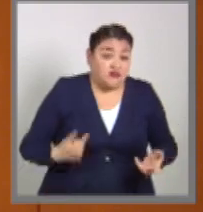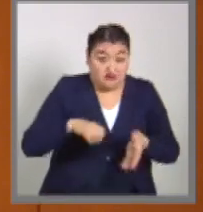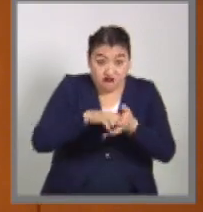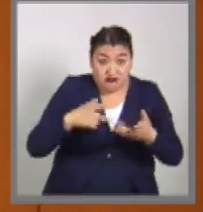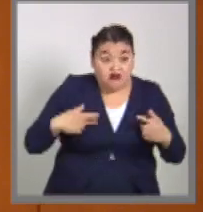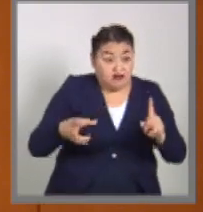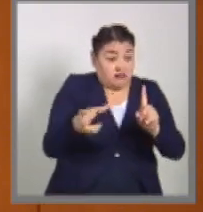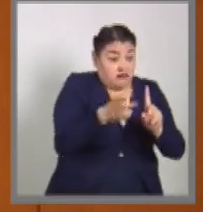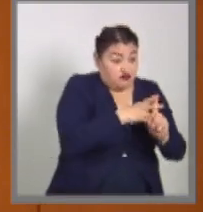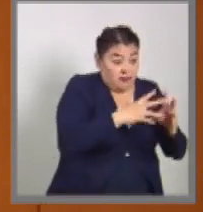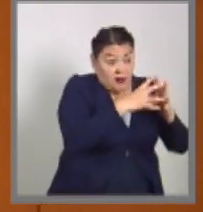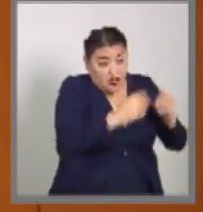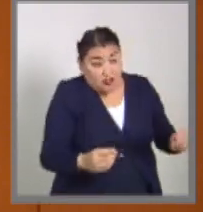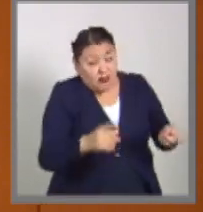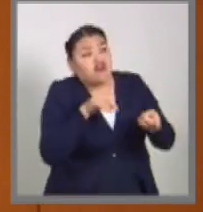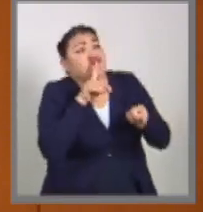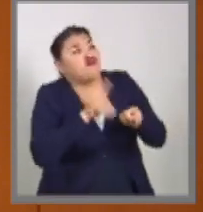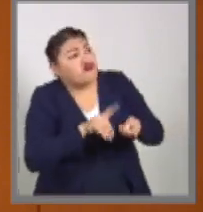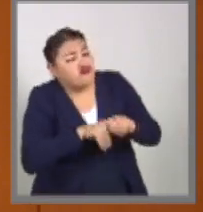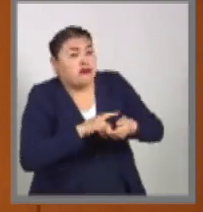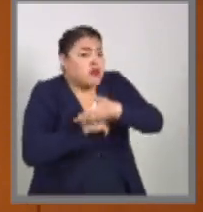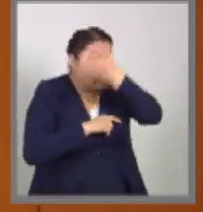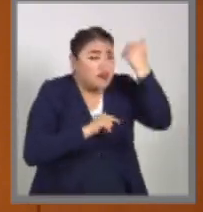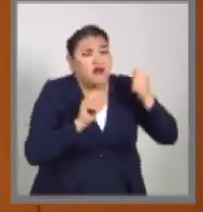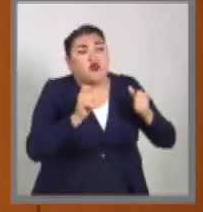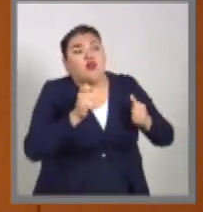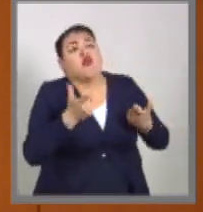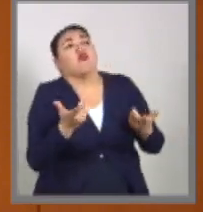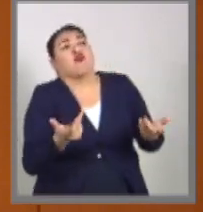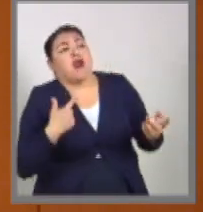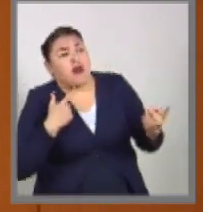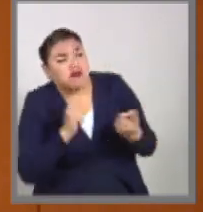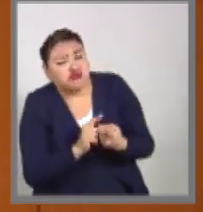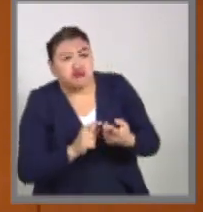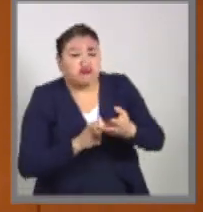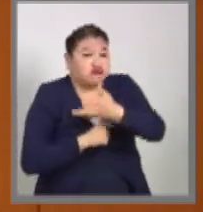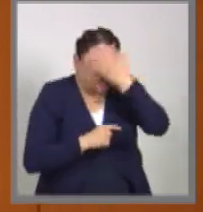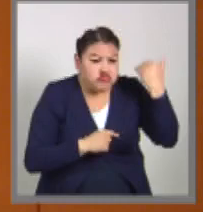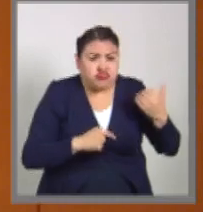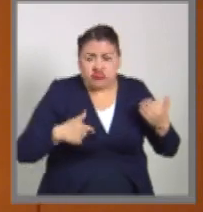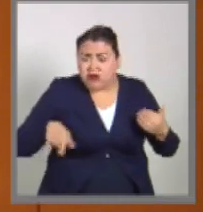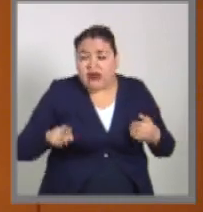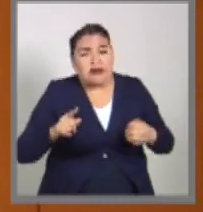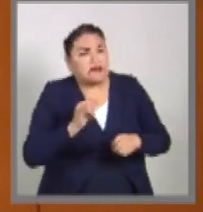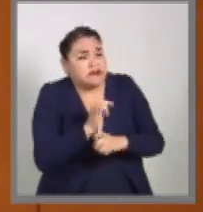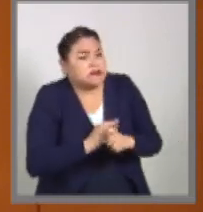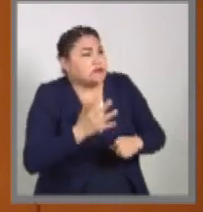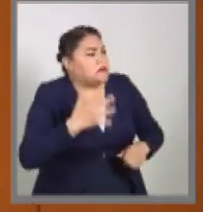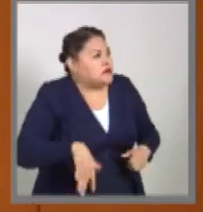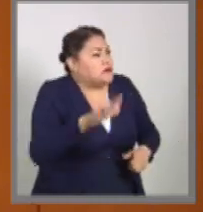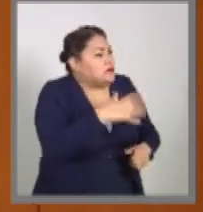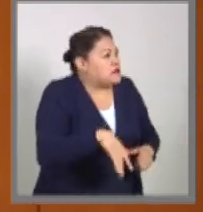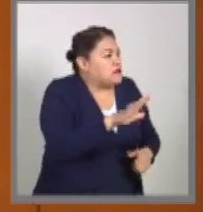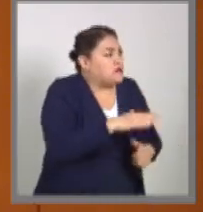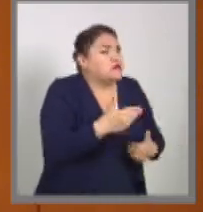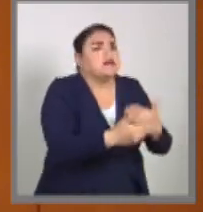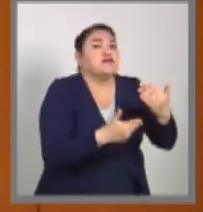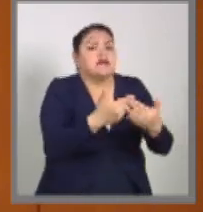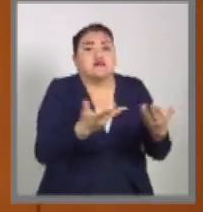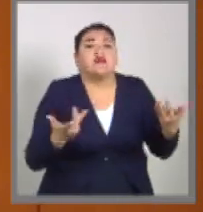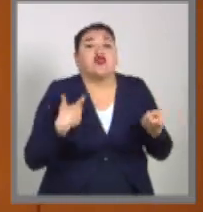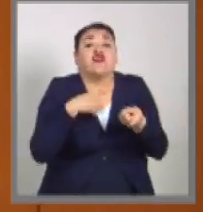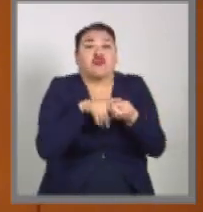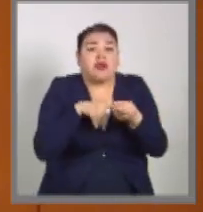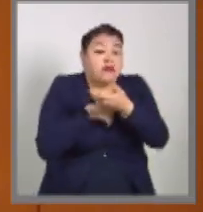persona no sabemos dónde está y cuándo va a aparecer en lo que se busca y sabemos, insisto, cuál es su suerte o su